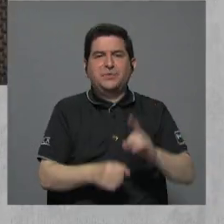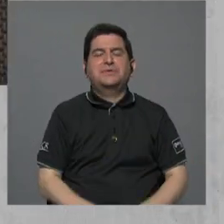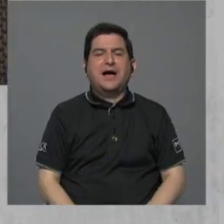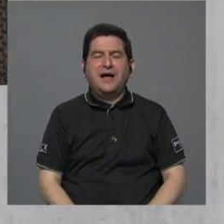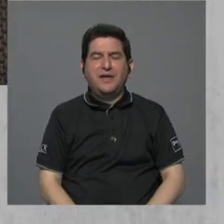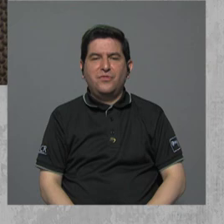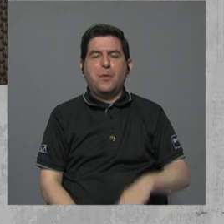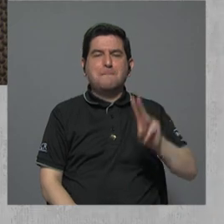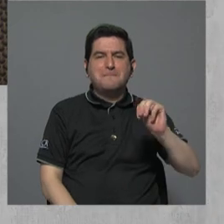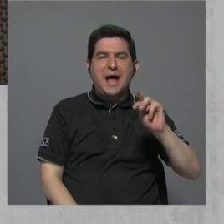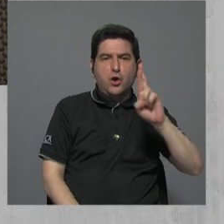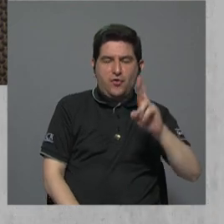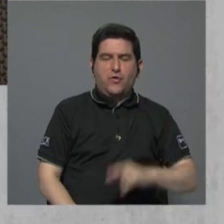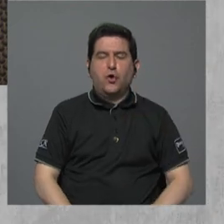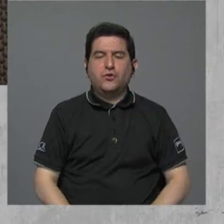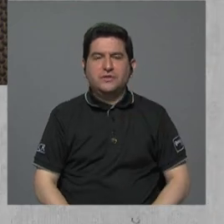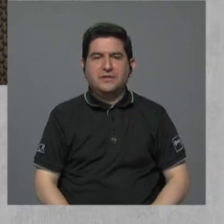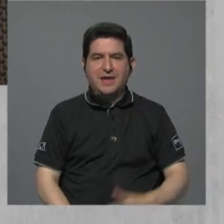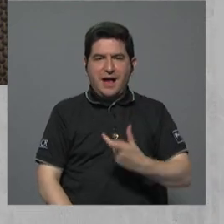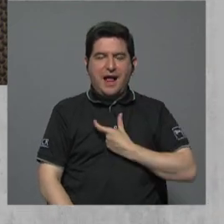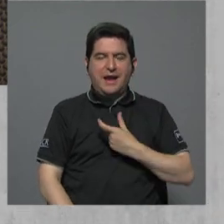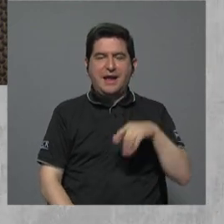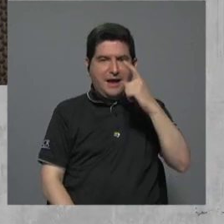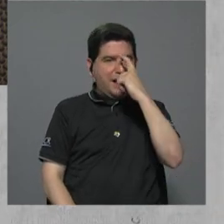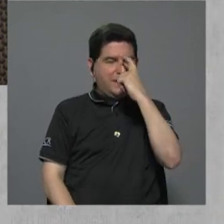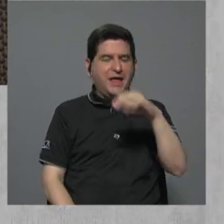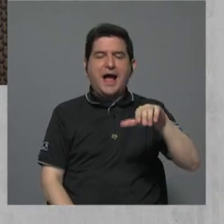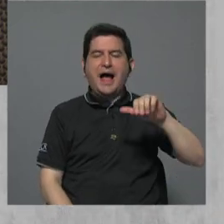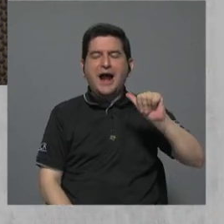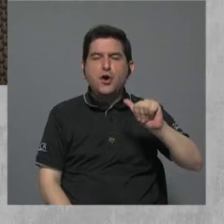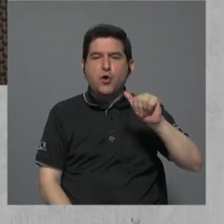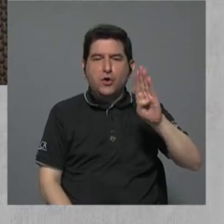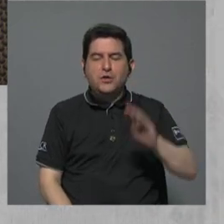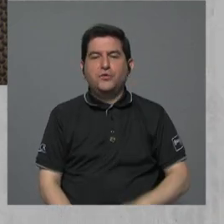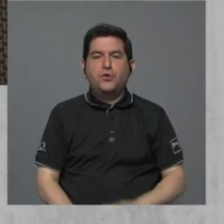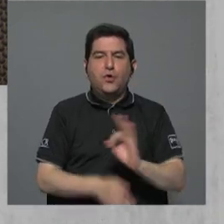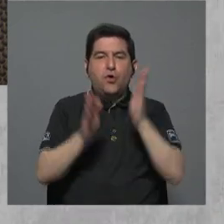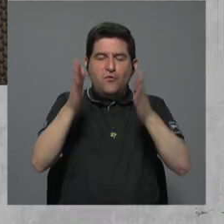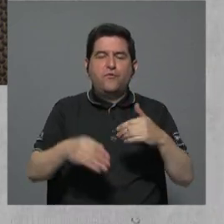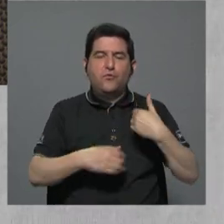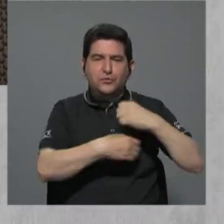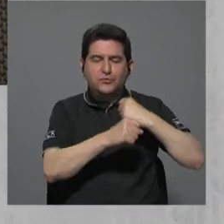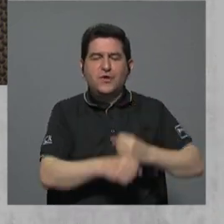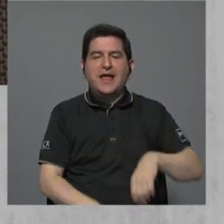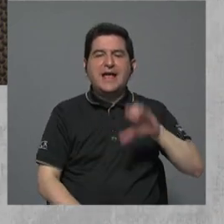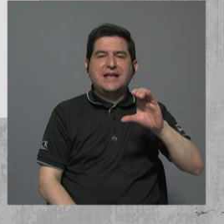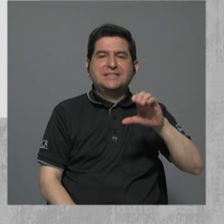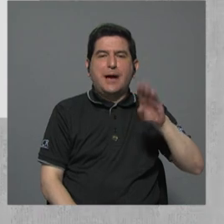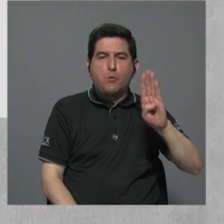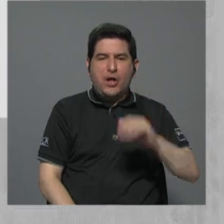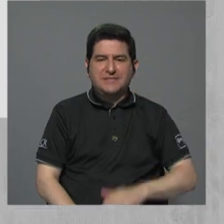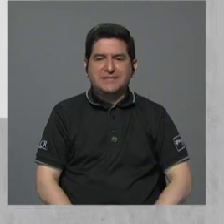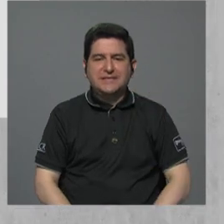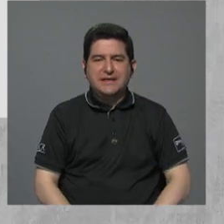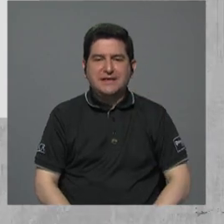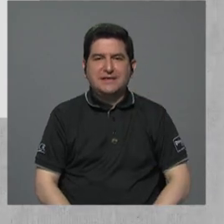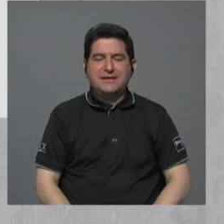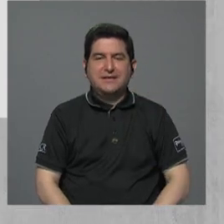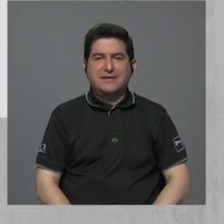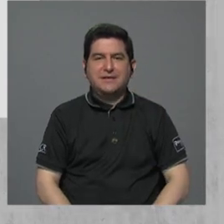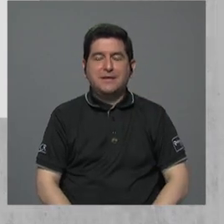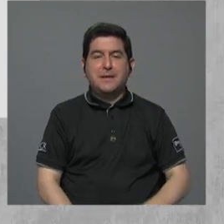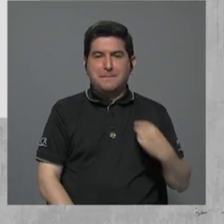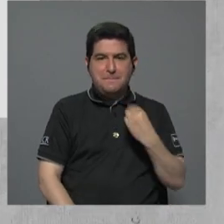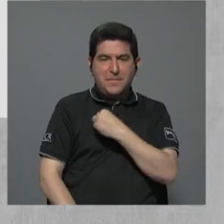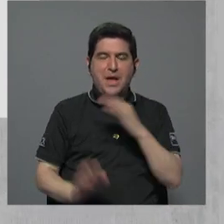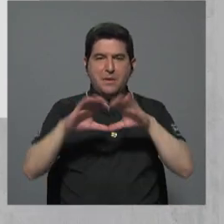de Cartago, Mario Redondo. El alcalde de Escazú, Arnoldo Barahona. Y el funcionario municipal, Cristian Borasqui. El regidor presidente